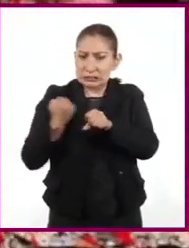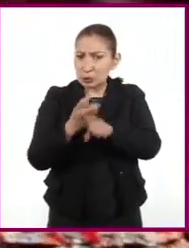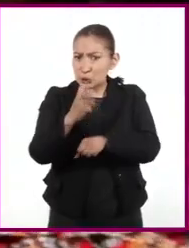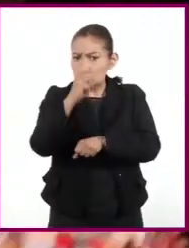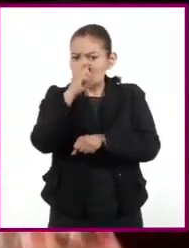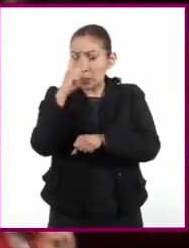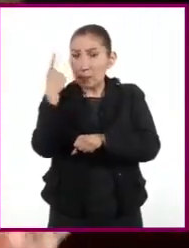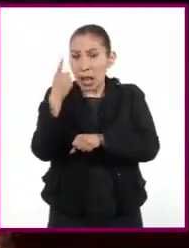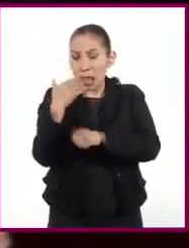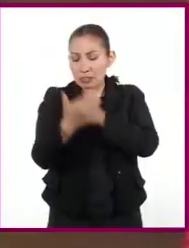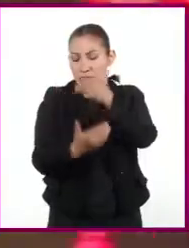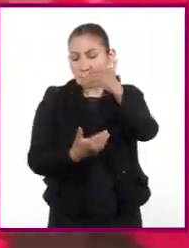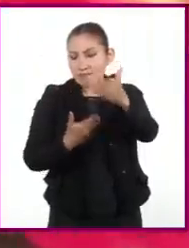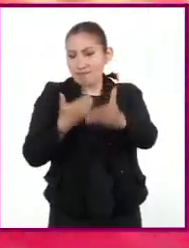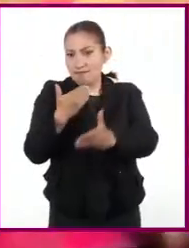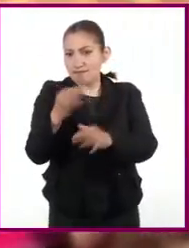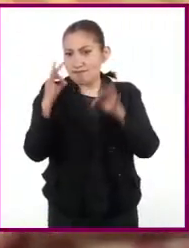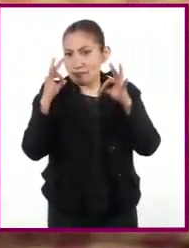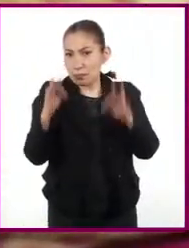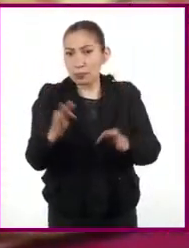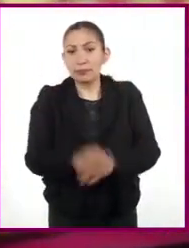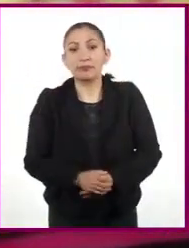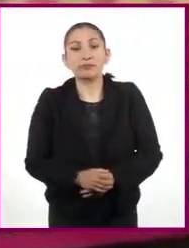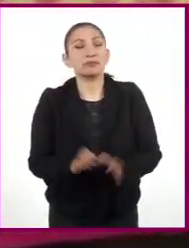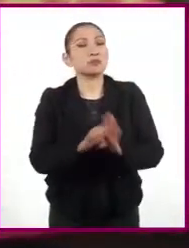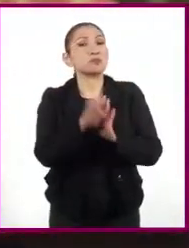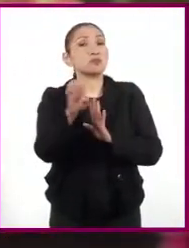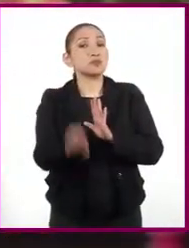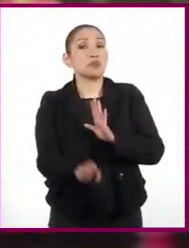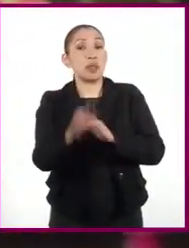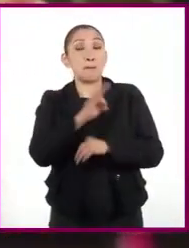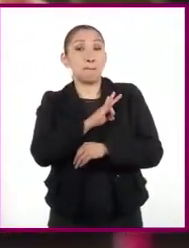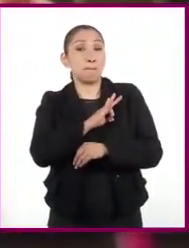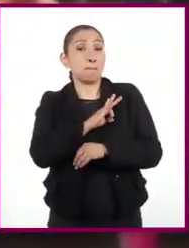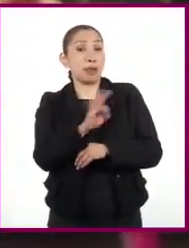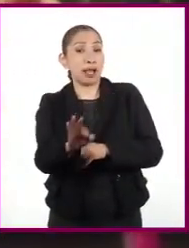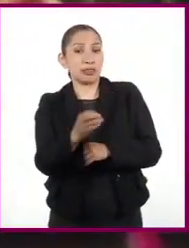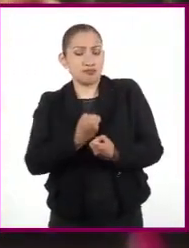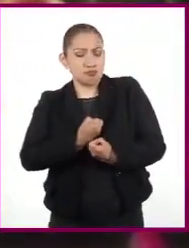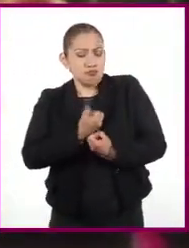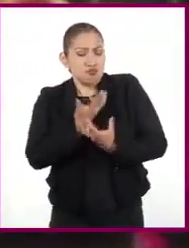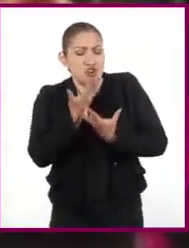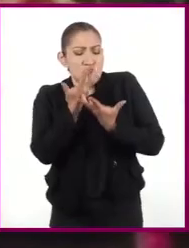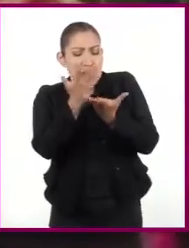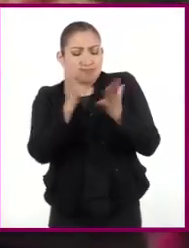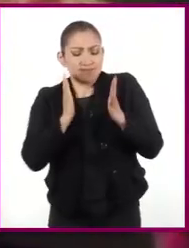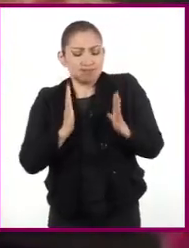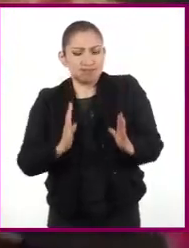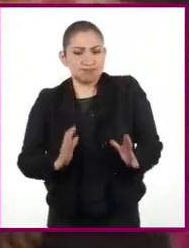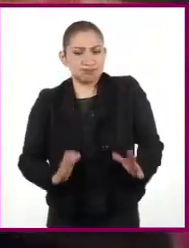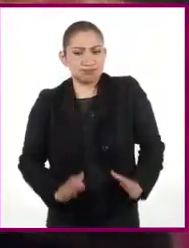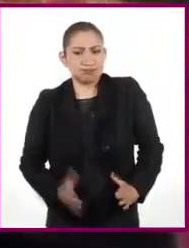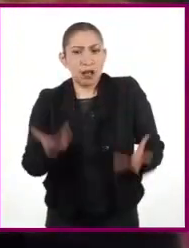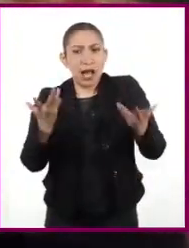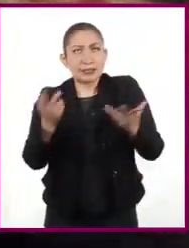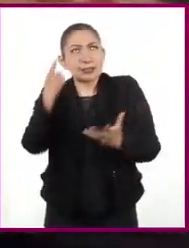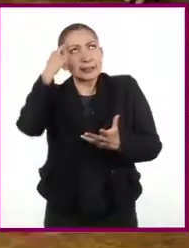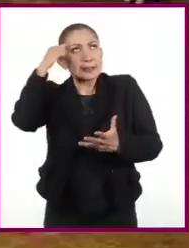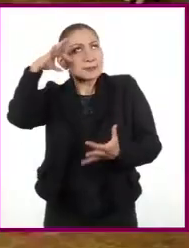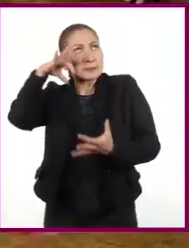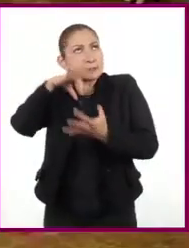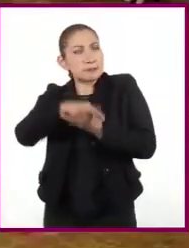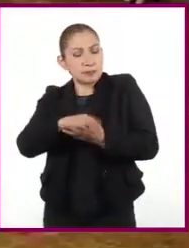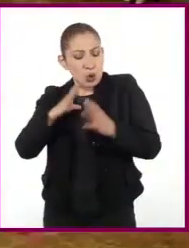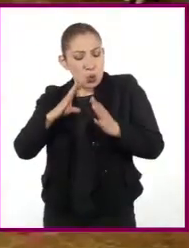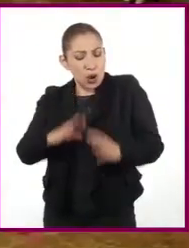riguroso para desarrollarlas. En el caso de las posibilidades expresivas corporales, crean conciencia